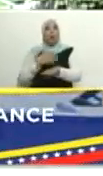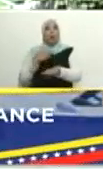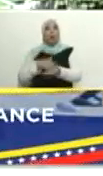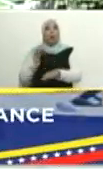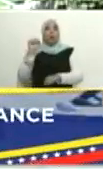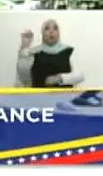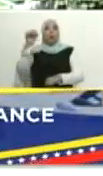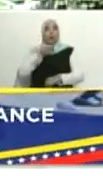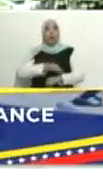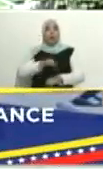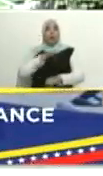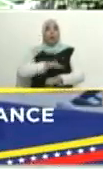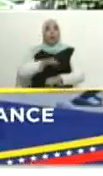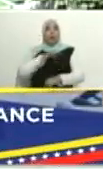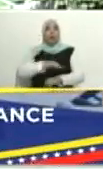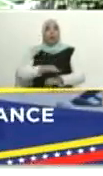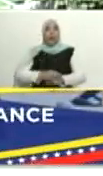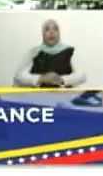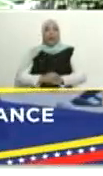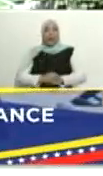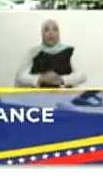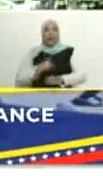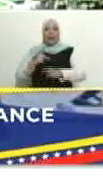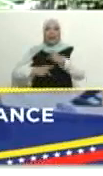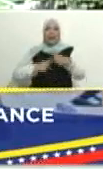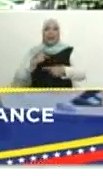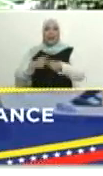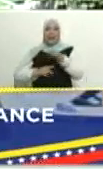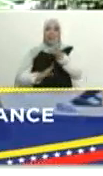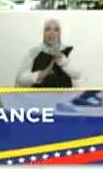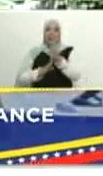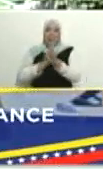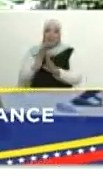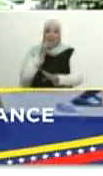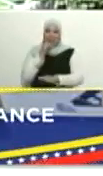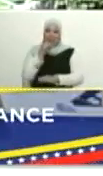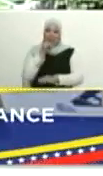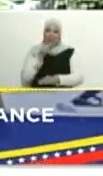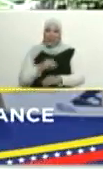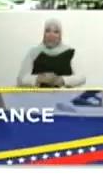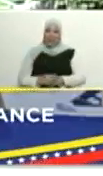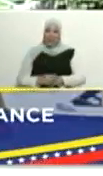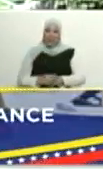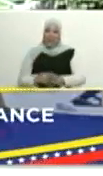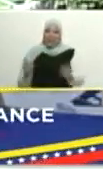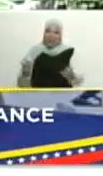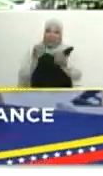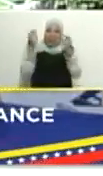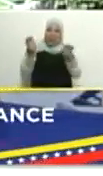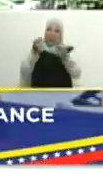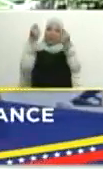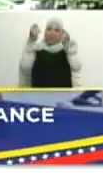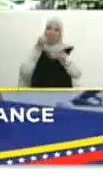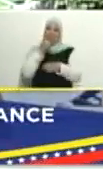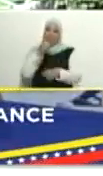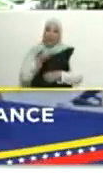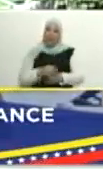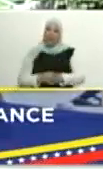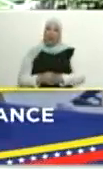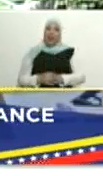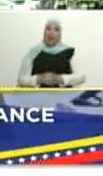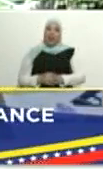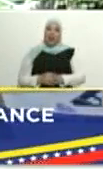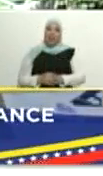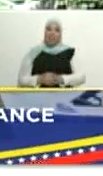socialismo productivo, para nosotros salir adelante, salirle al paso a las campañas. Por ejemplo, La Voz de